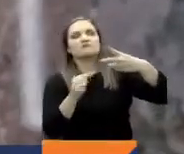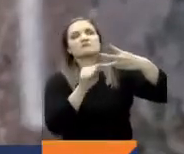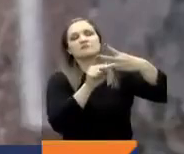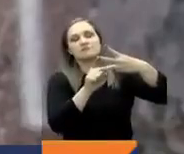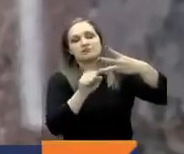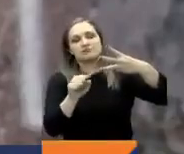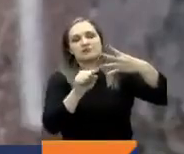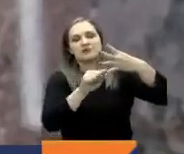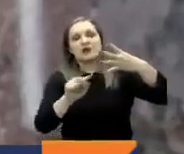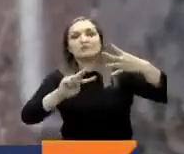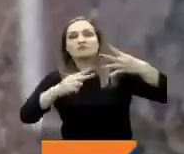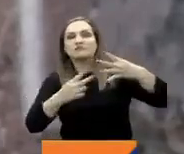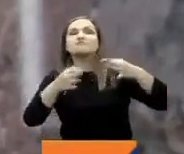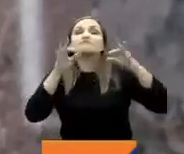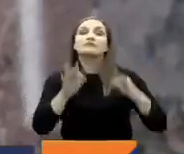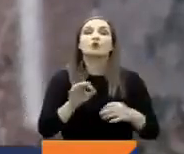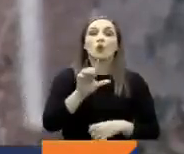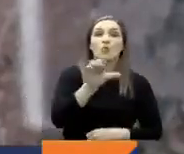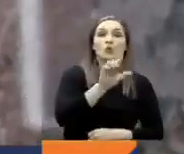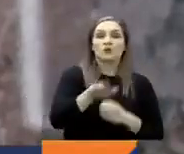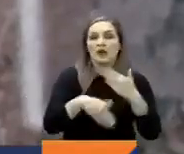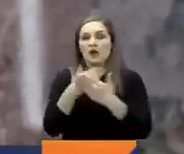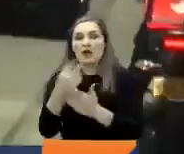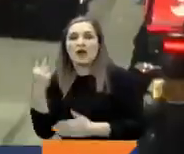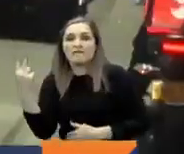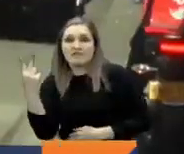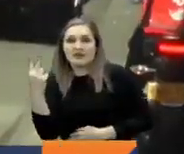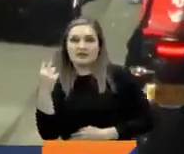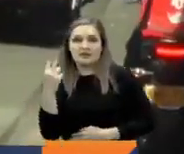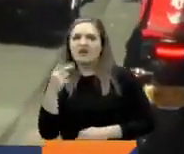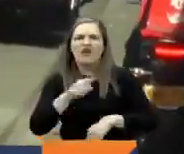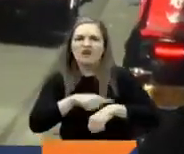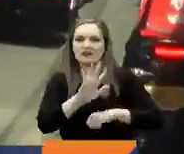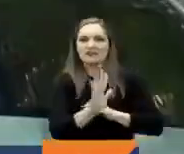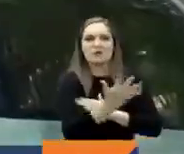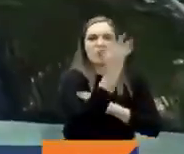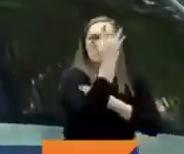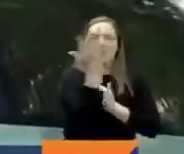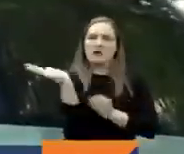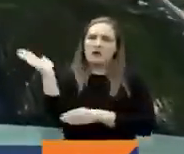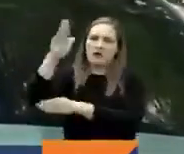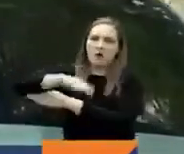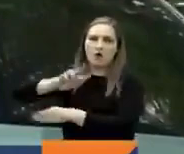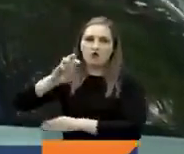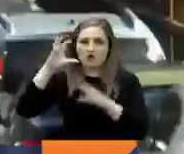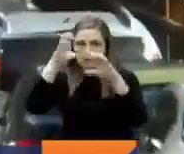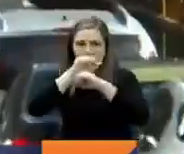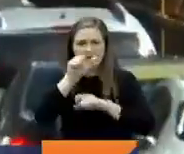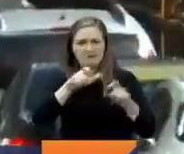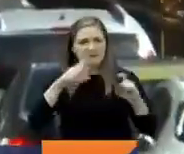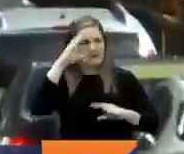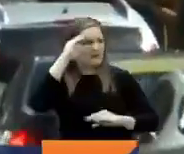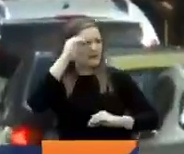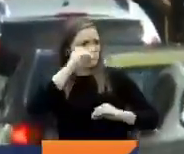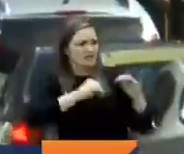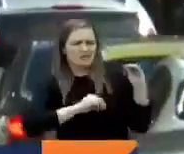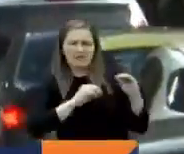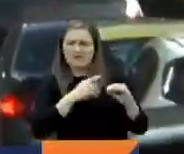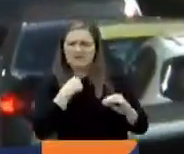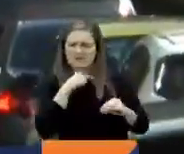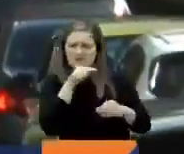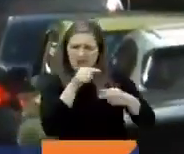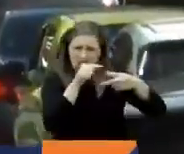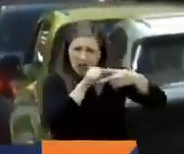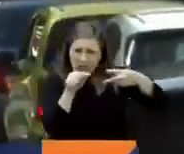viernes entre las 5 de la mañana y las 8 de la noche. Sin embargo, hay opiniones encontradas entre la ciudadanía ante el nuevo modelo que se